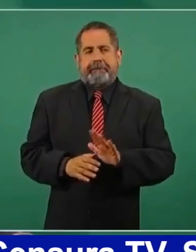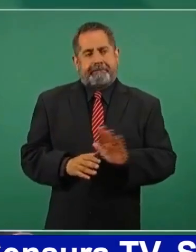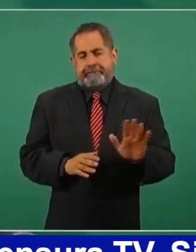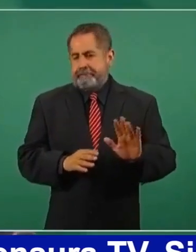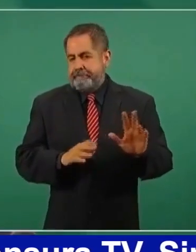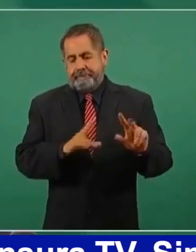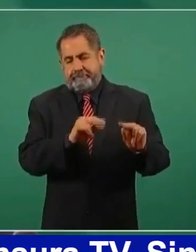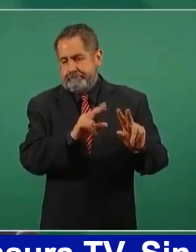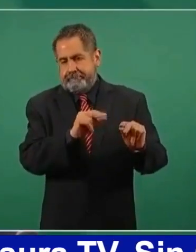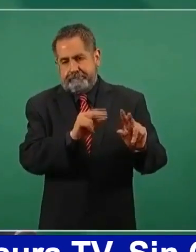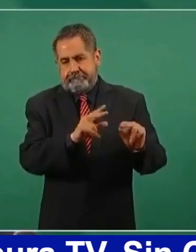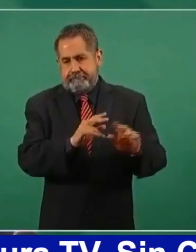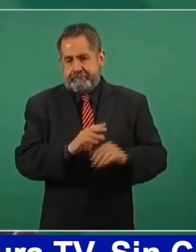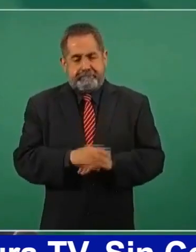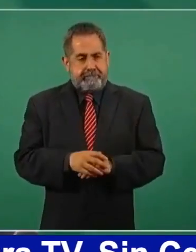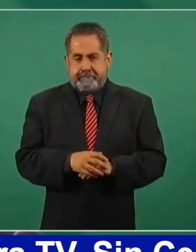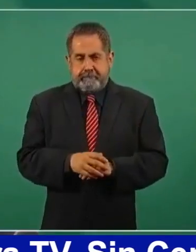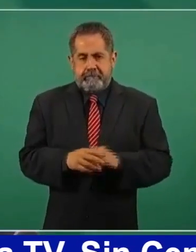en la vida